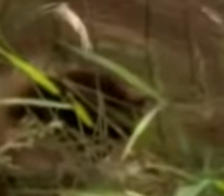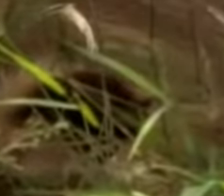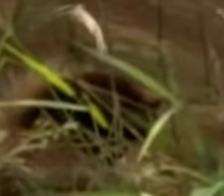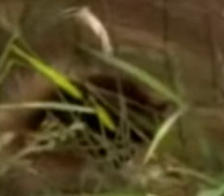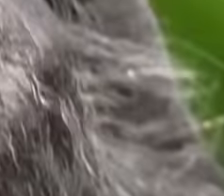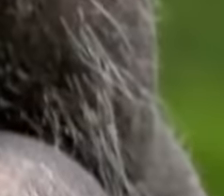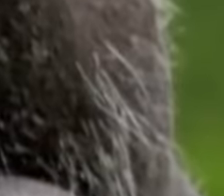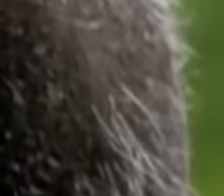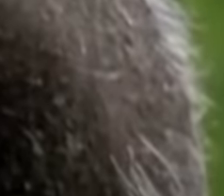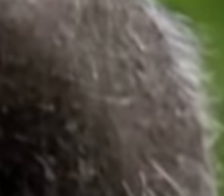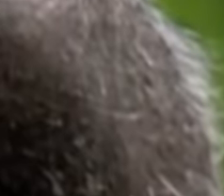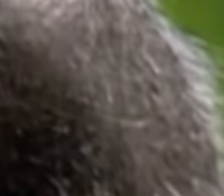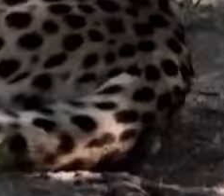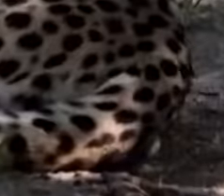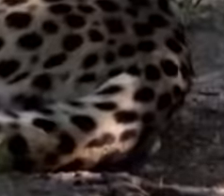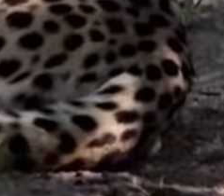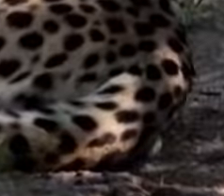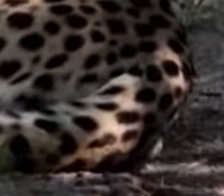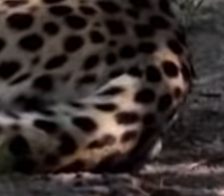Planeta.